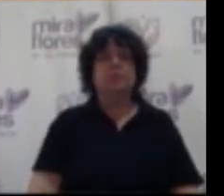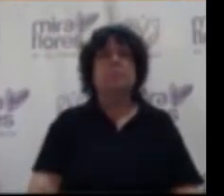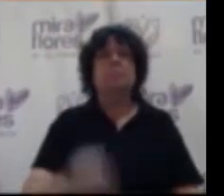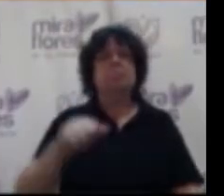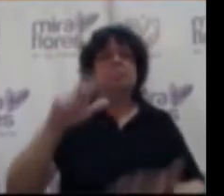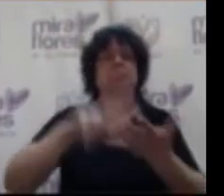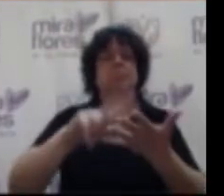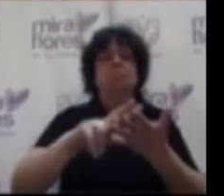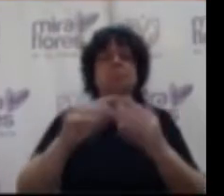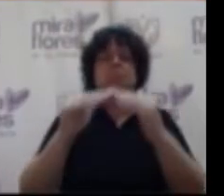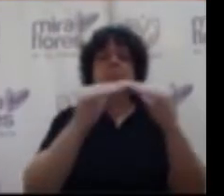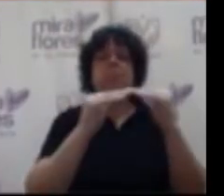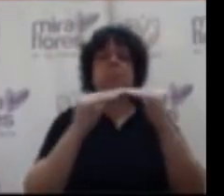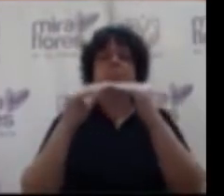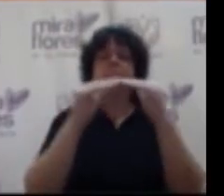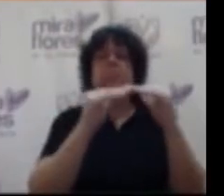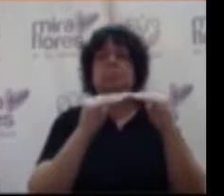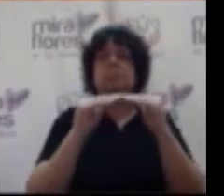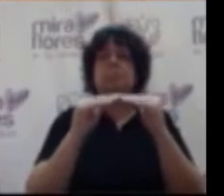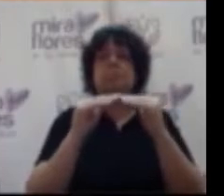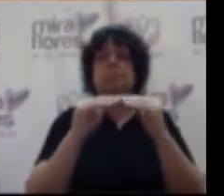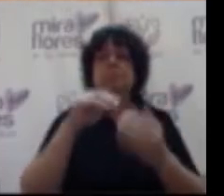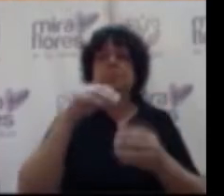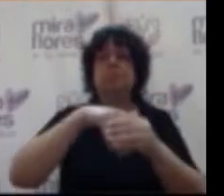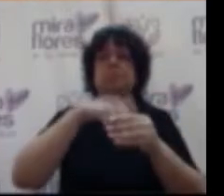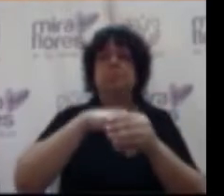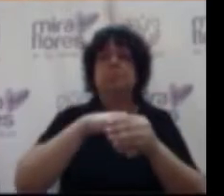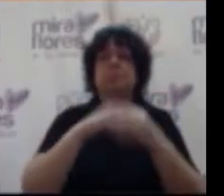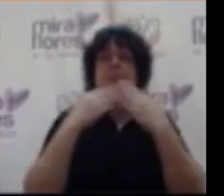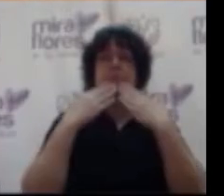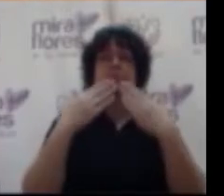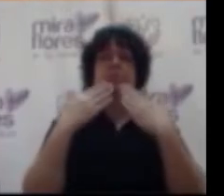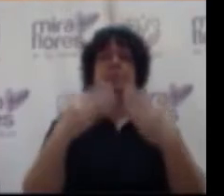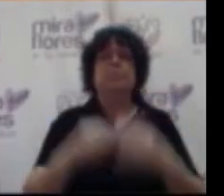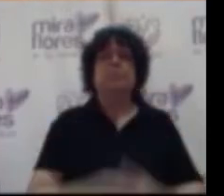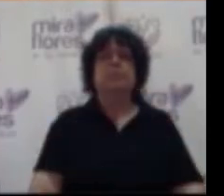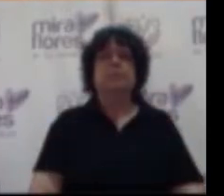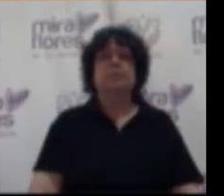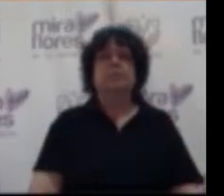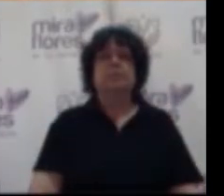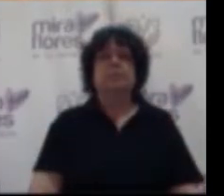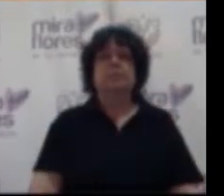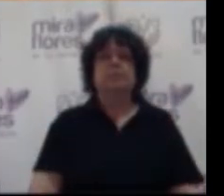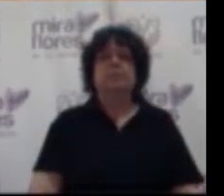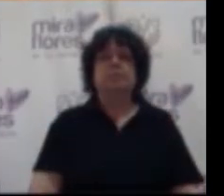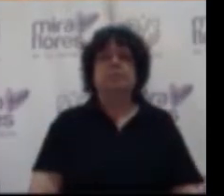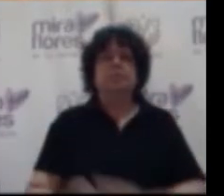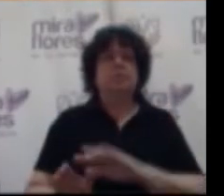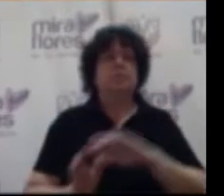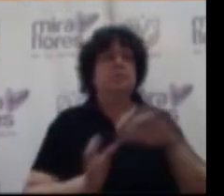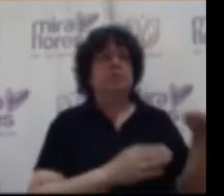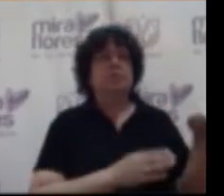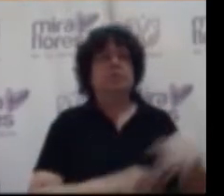se aprueba por unanimidad de votos de los presentes muchas gracias vamos a lo que es